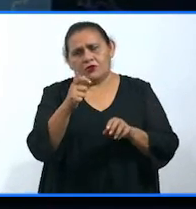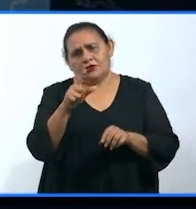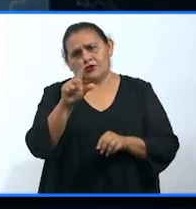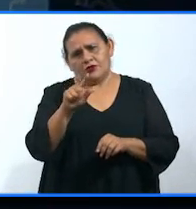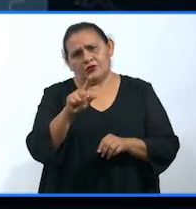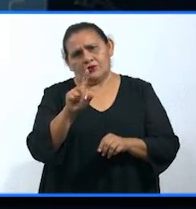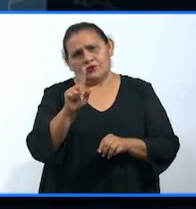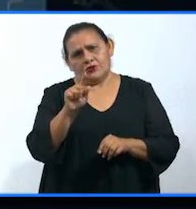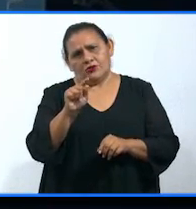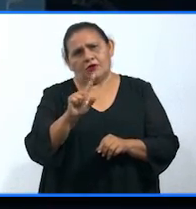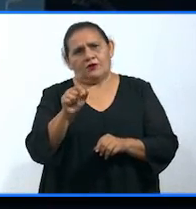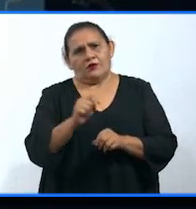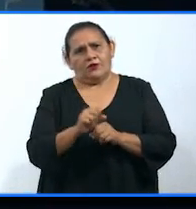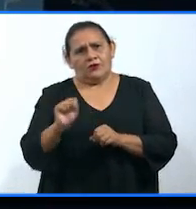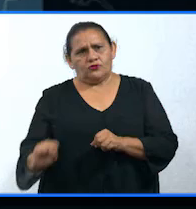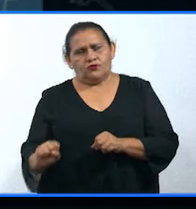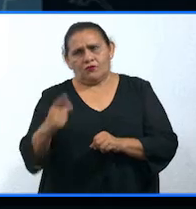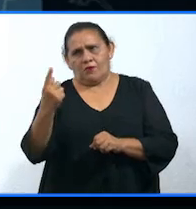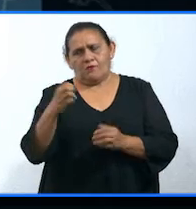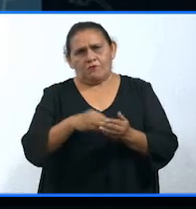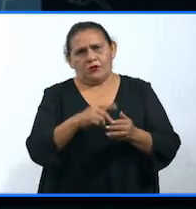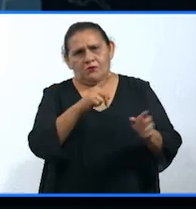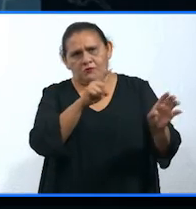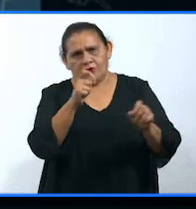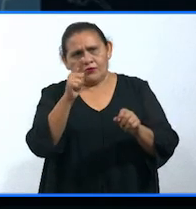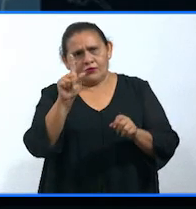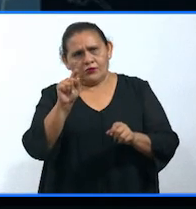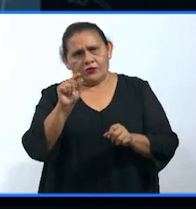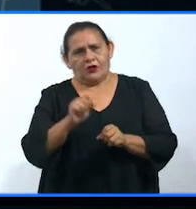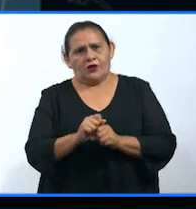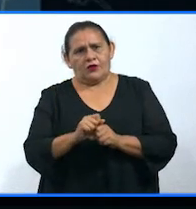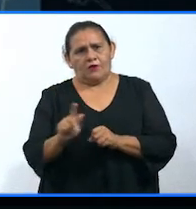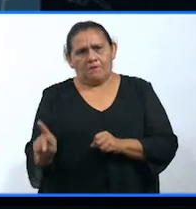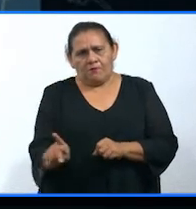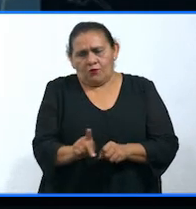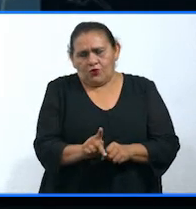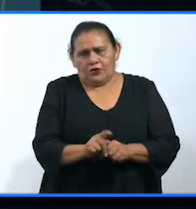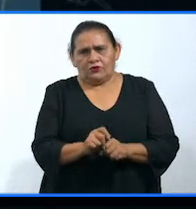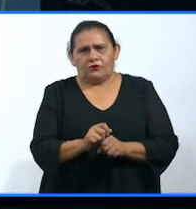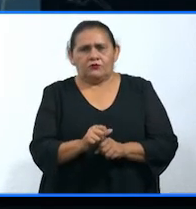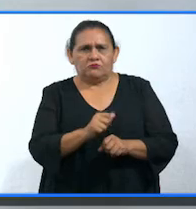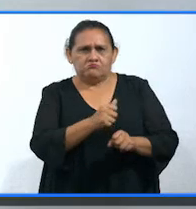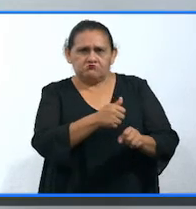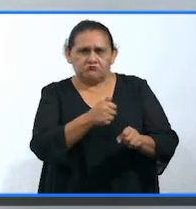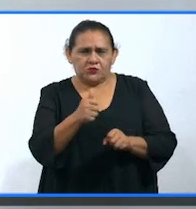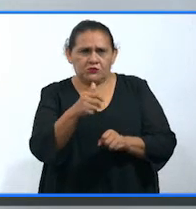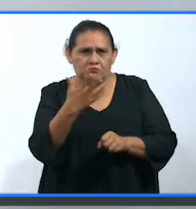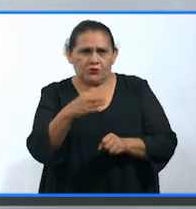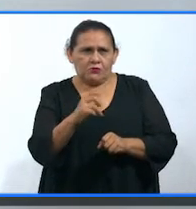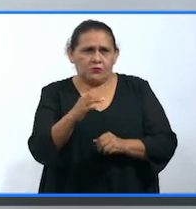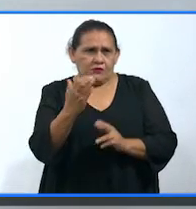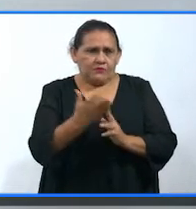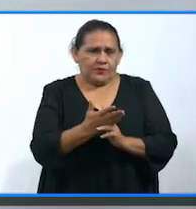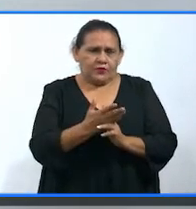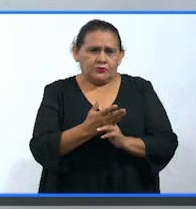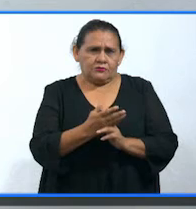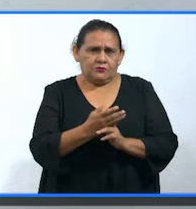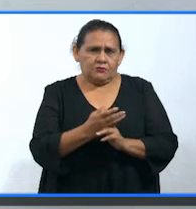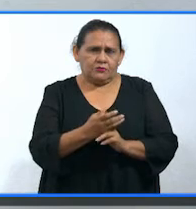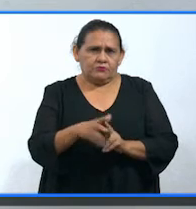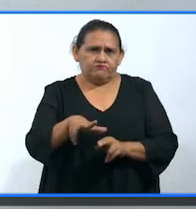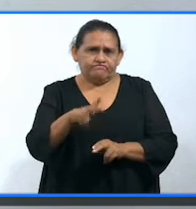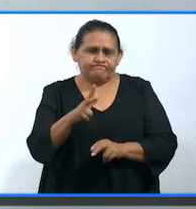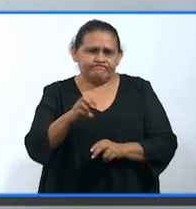zona sur, 1.170, en la zona poniente, 1.615. Lamentablemente en este parte médico informamos de 13